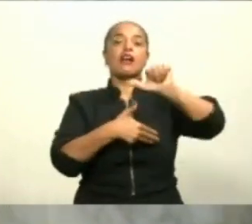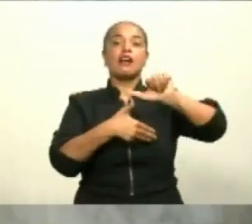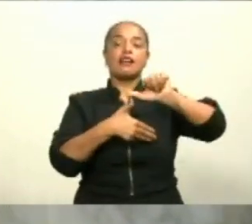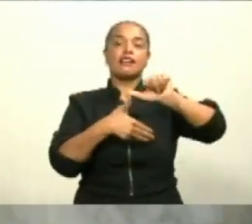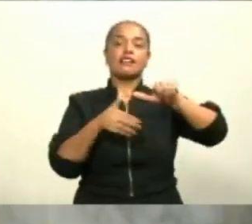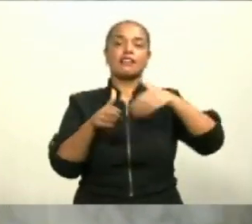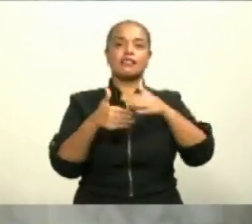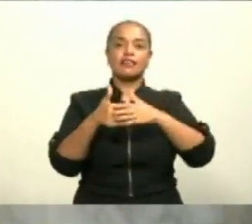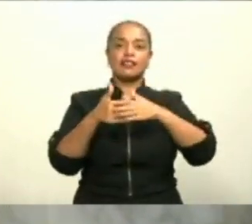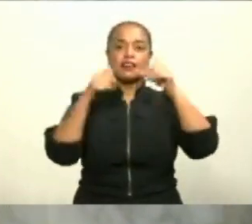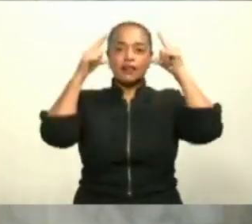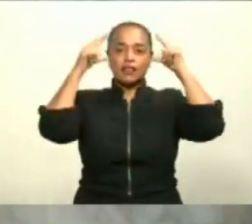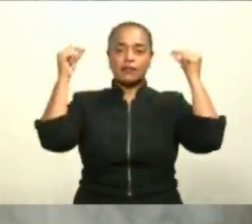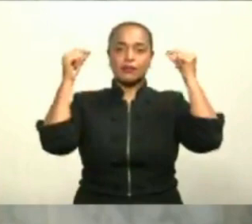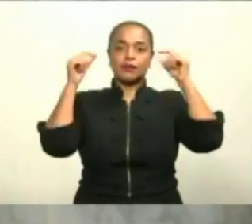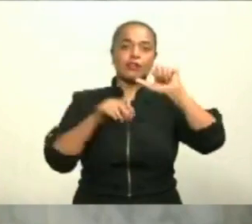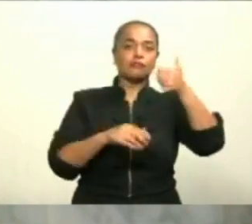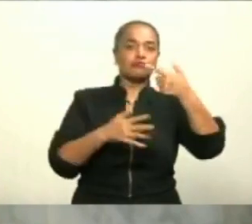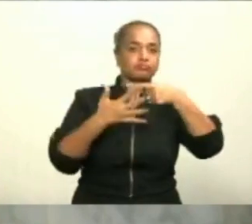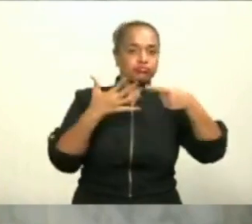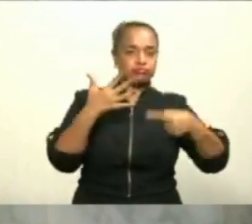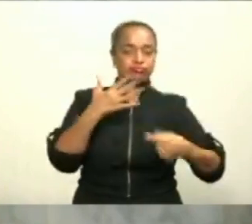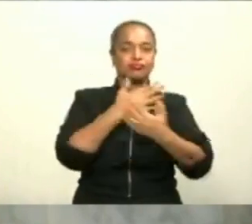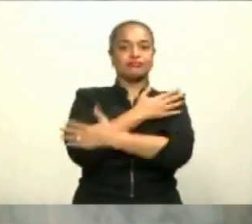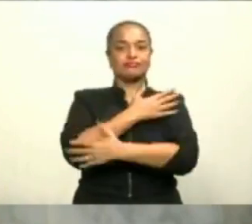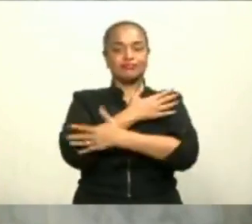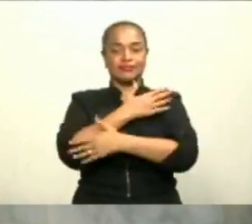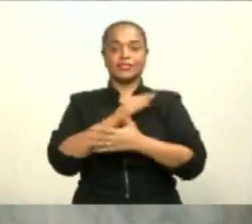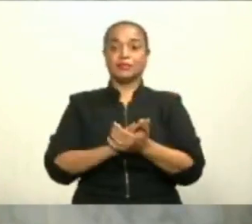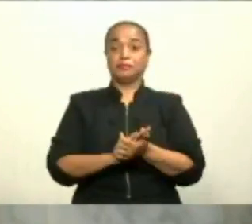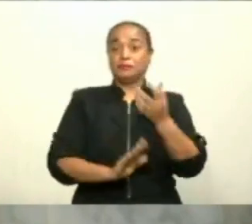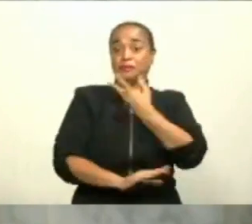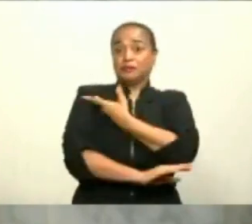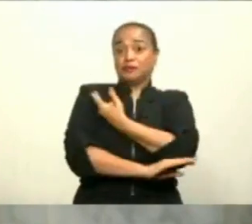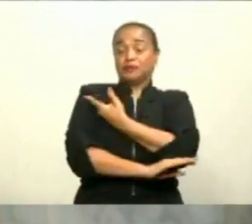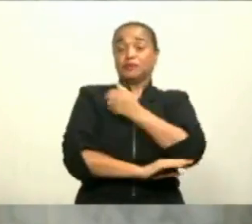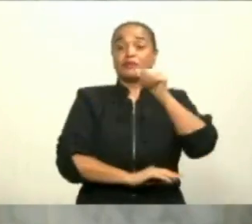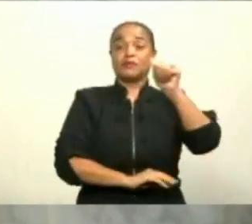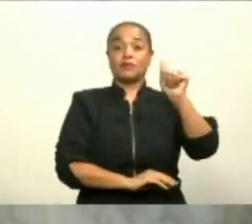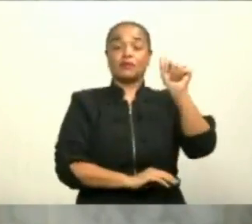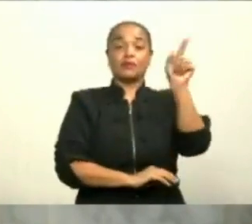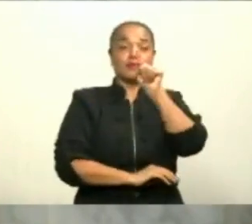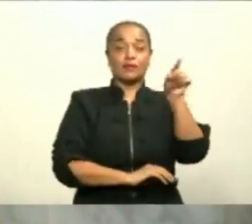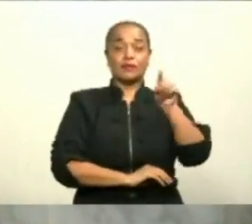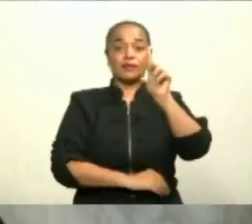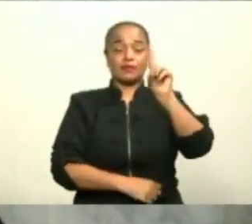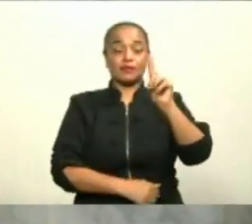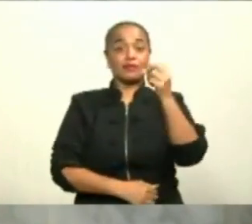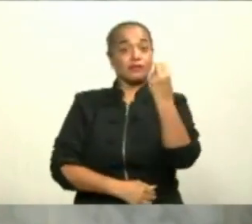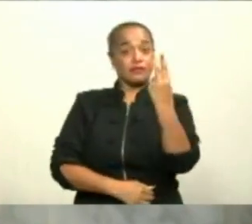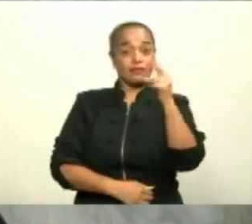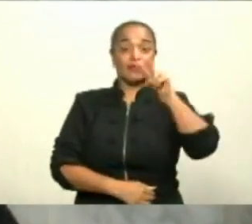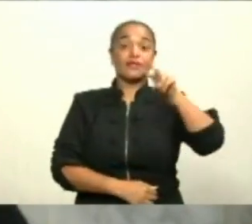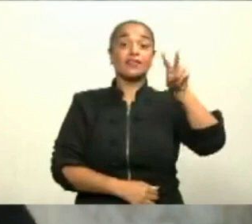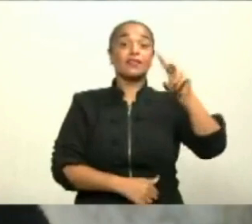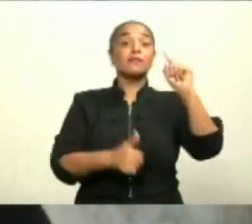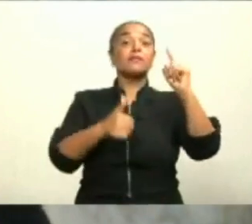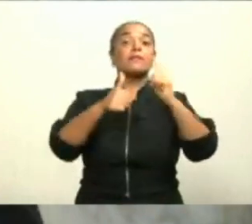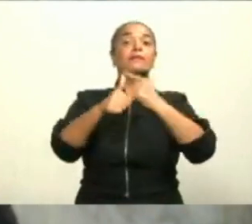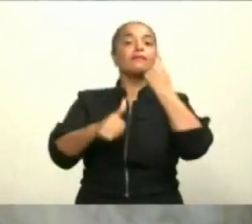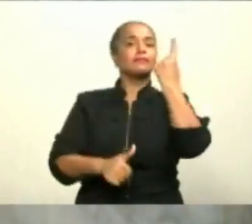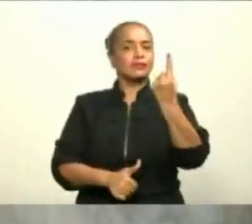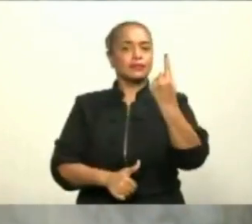Kenia y en Rusia. La vacuna AZD-1222 fue la primera vacuna contra el COVID-19